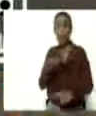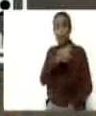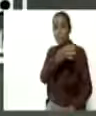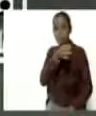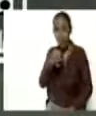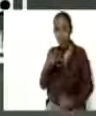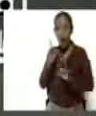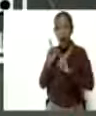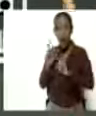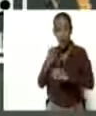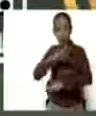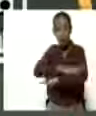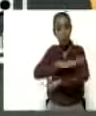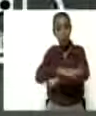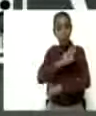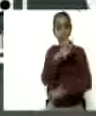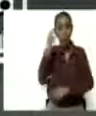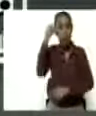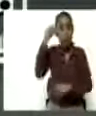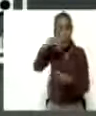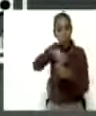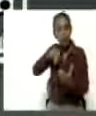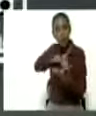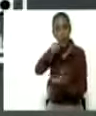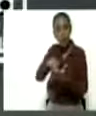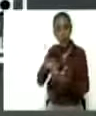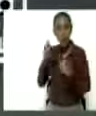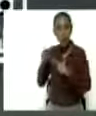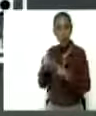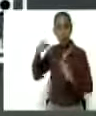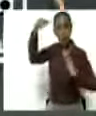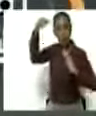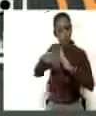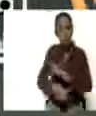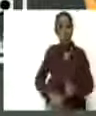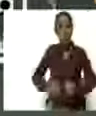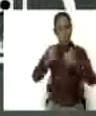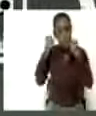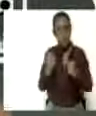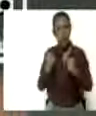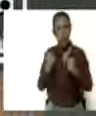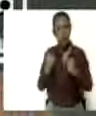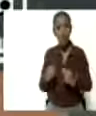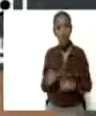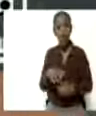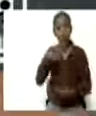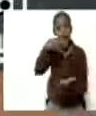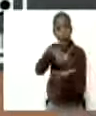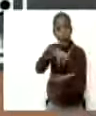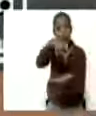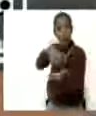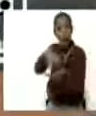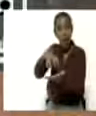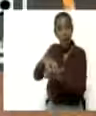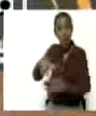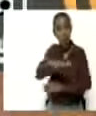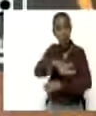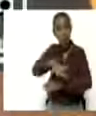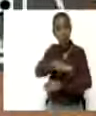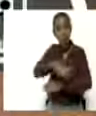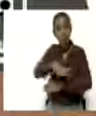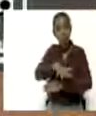la cuarentena nacional y hay que radicalizarla. Otra cosa, los estados donde están